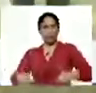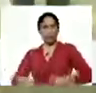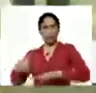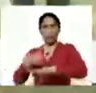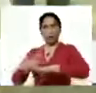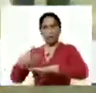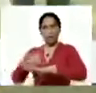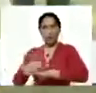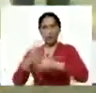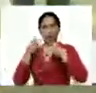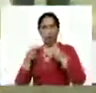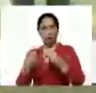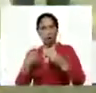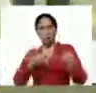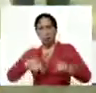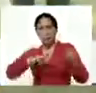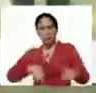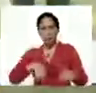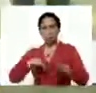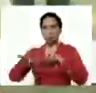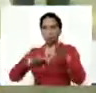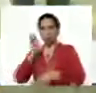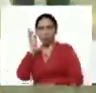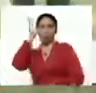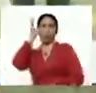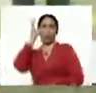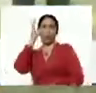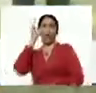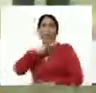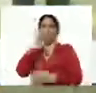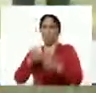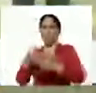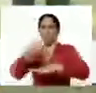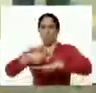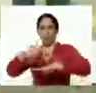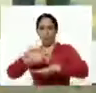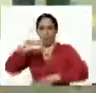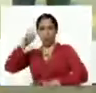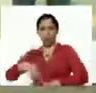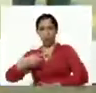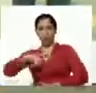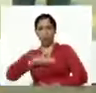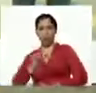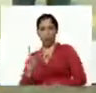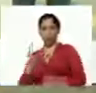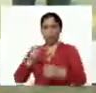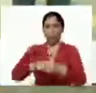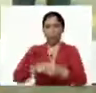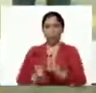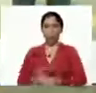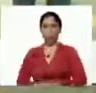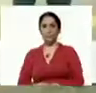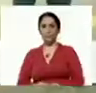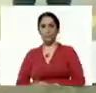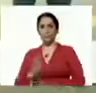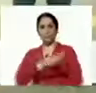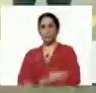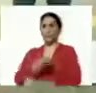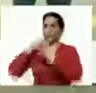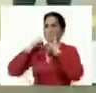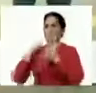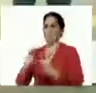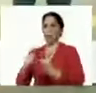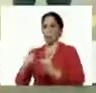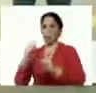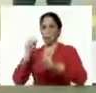gobierno de agrocogeos como iniciativa complementaria desde la gobernación, presidente, nos hemos incorporado con mucha firmeza a